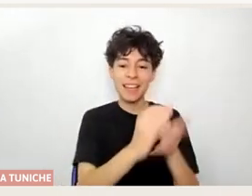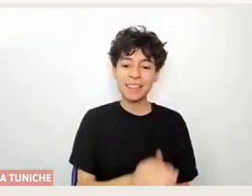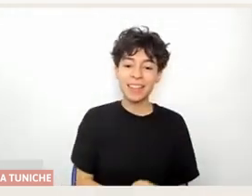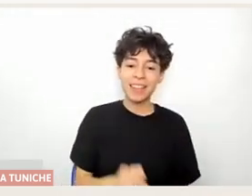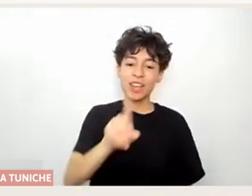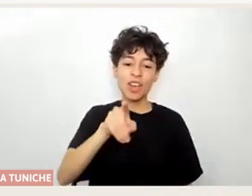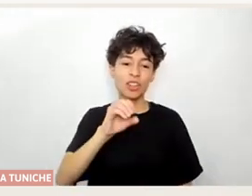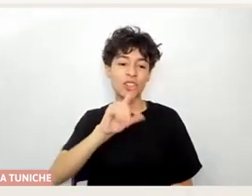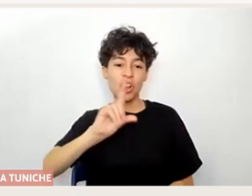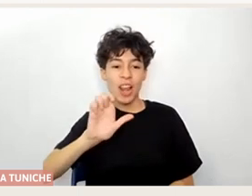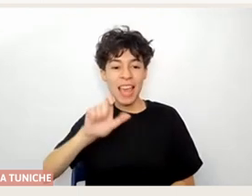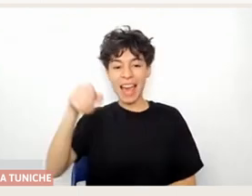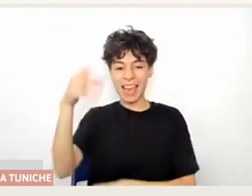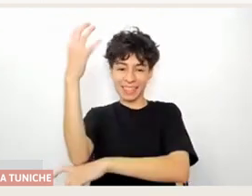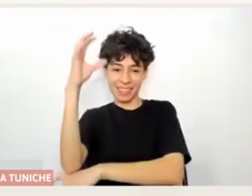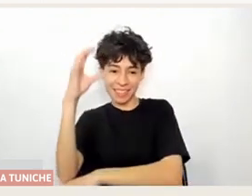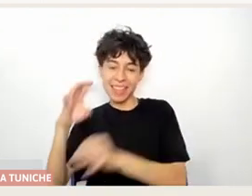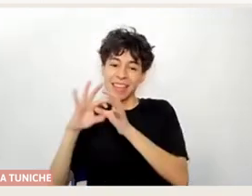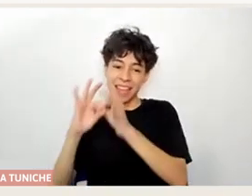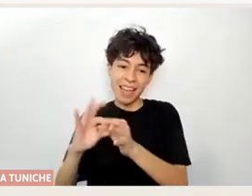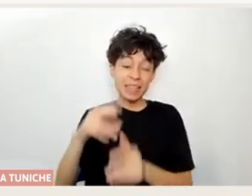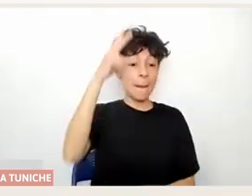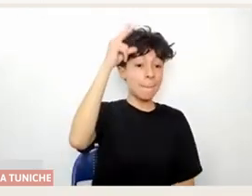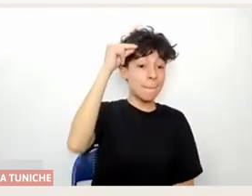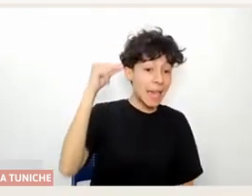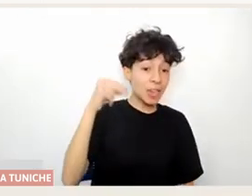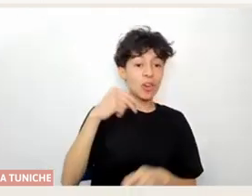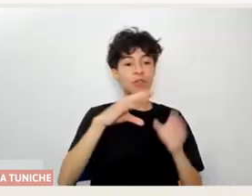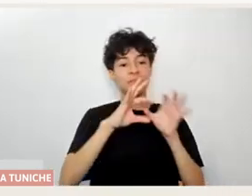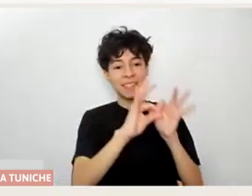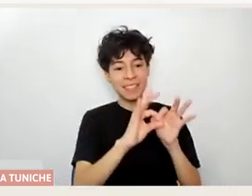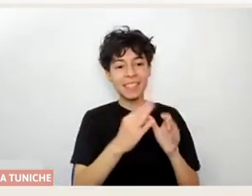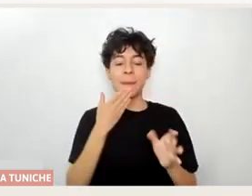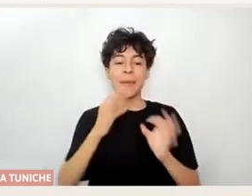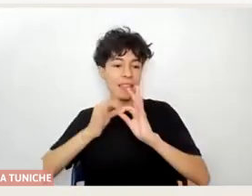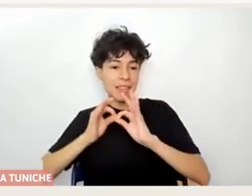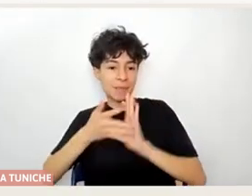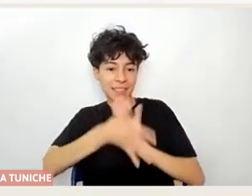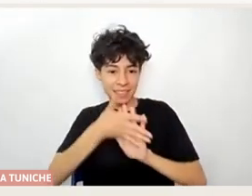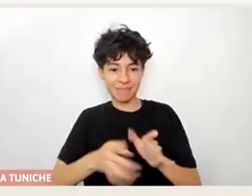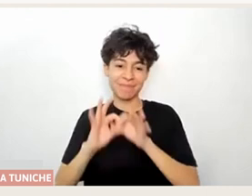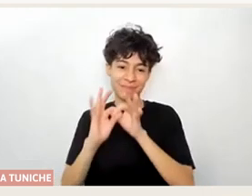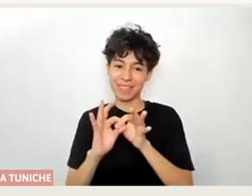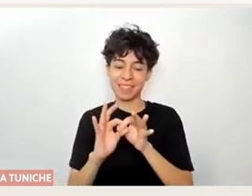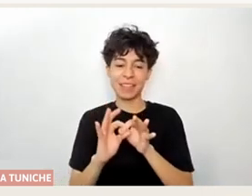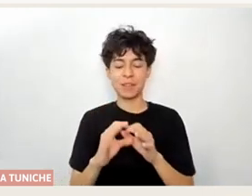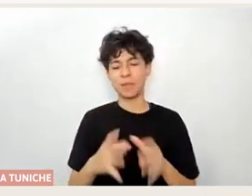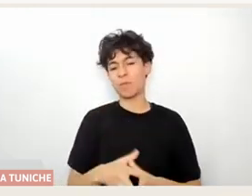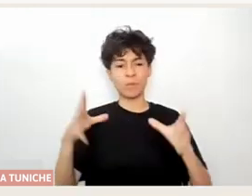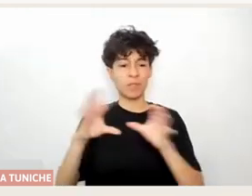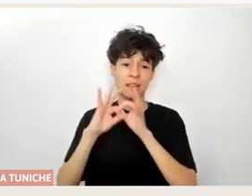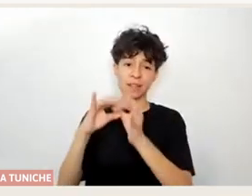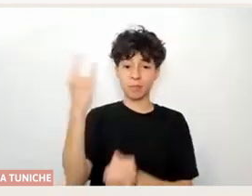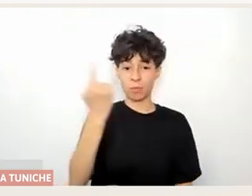Colegio Lidra y la Almoy desde México, a nuestro intérprete también, a todas quienes están hoy día aquí. Así que muchas gracias a la Universidad Berta